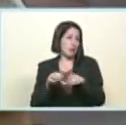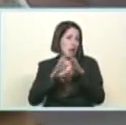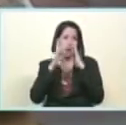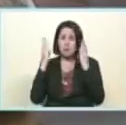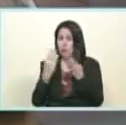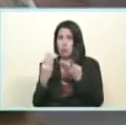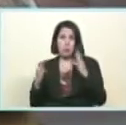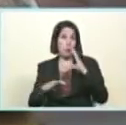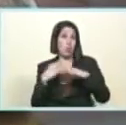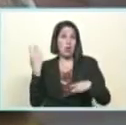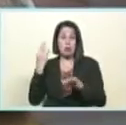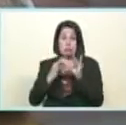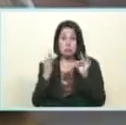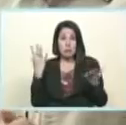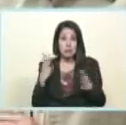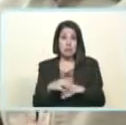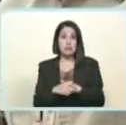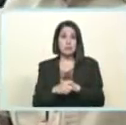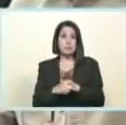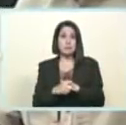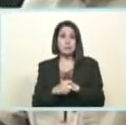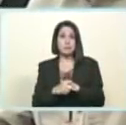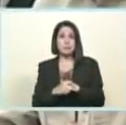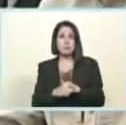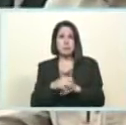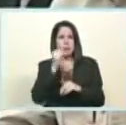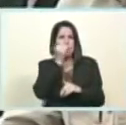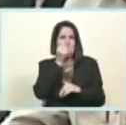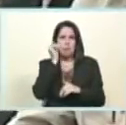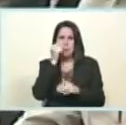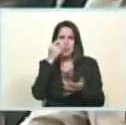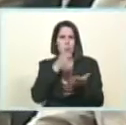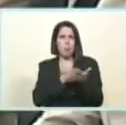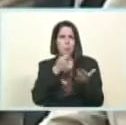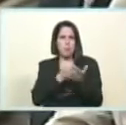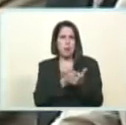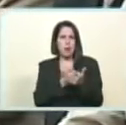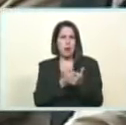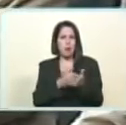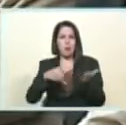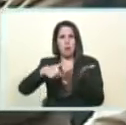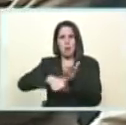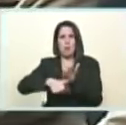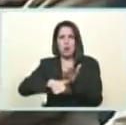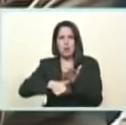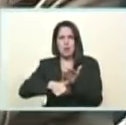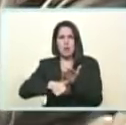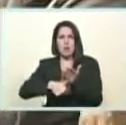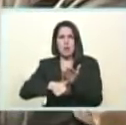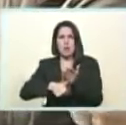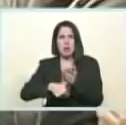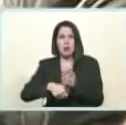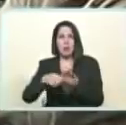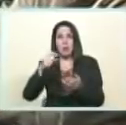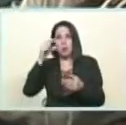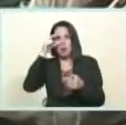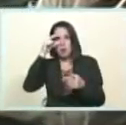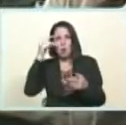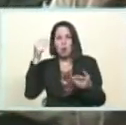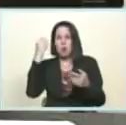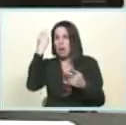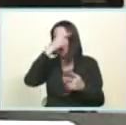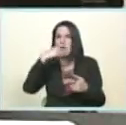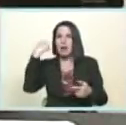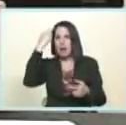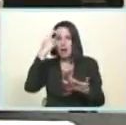encargados de la fiscalización y de la superintendencia de estos organismos mano dura y castigos